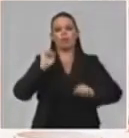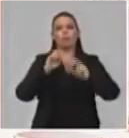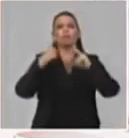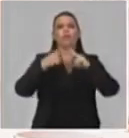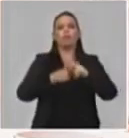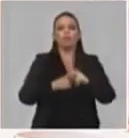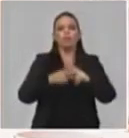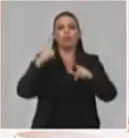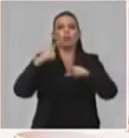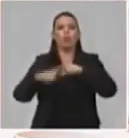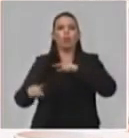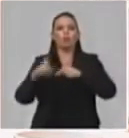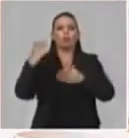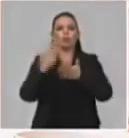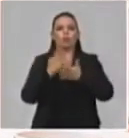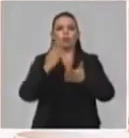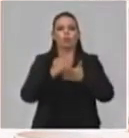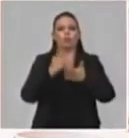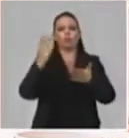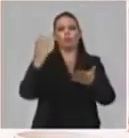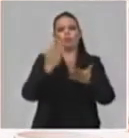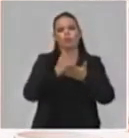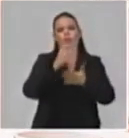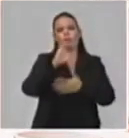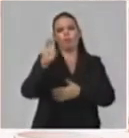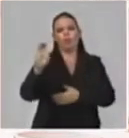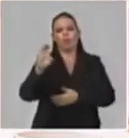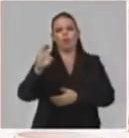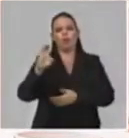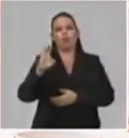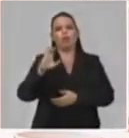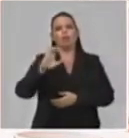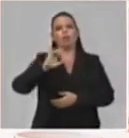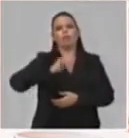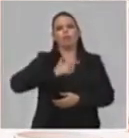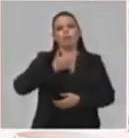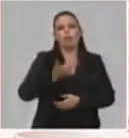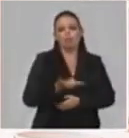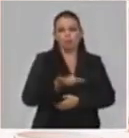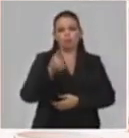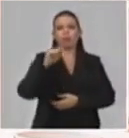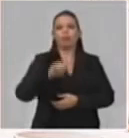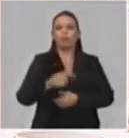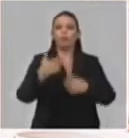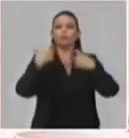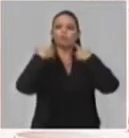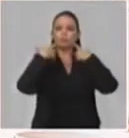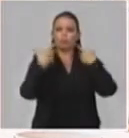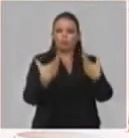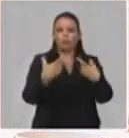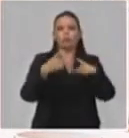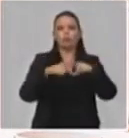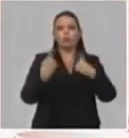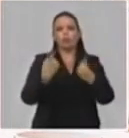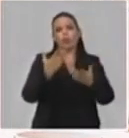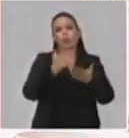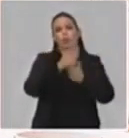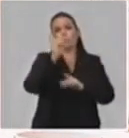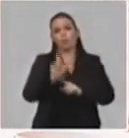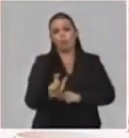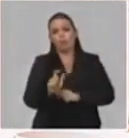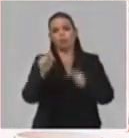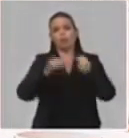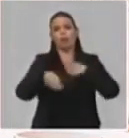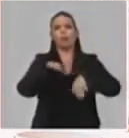las escuelas de arte también varias asignaturas, que eso ha tenido una importante repercusión en el caso de los estudiantes que se